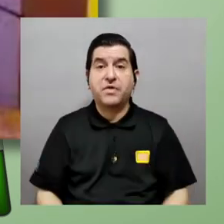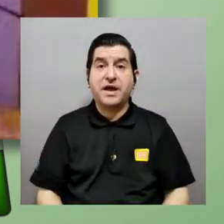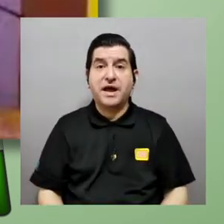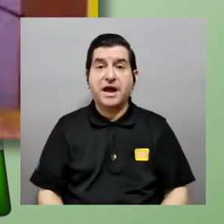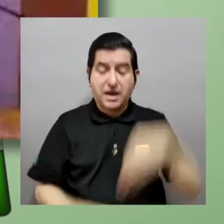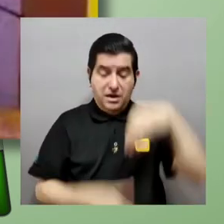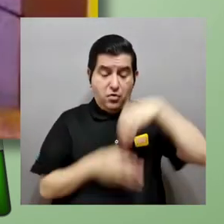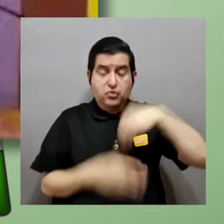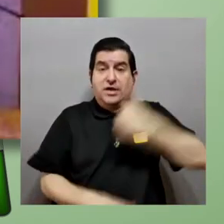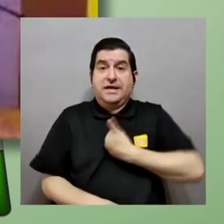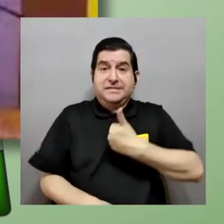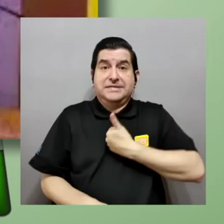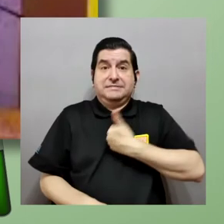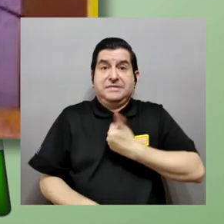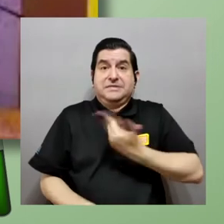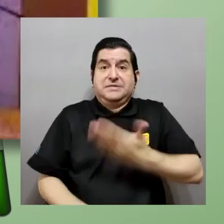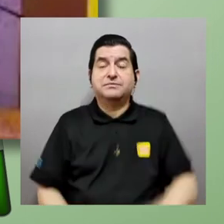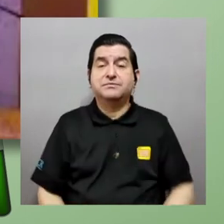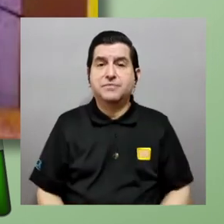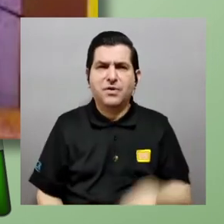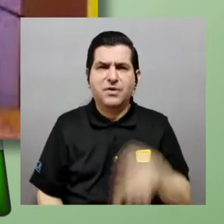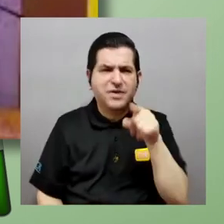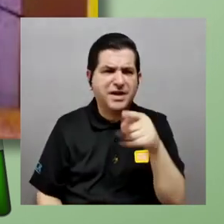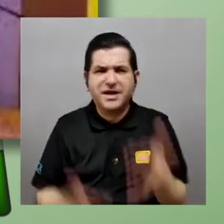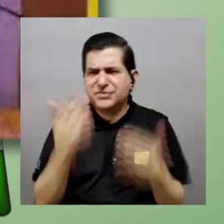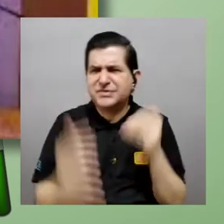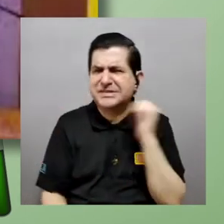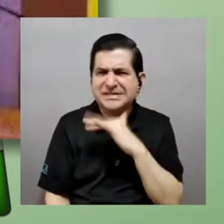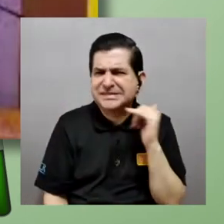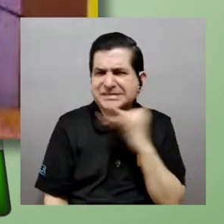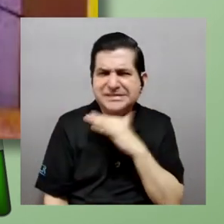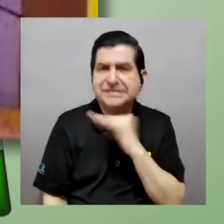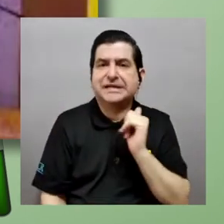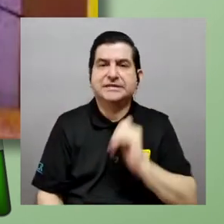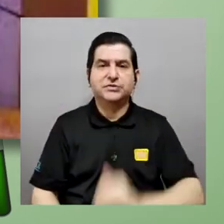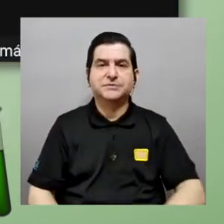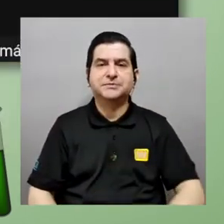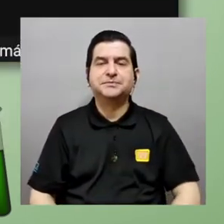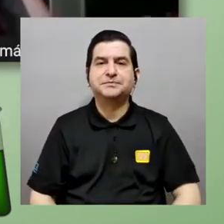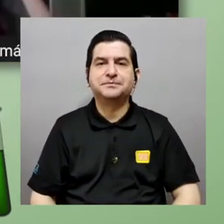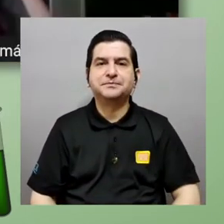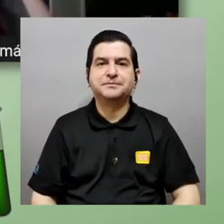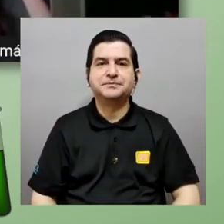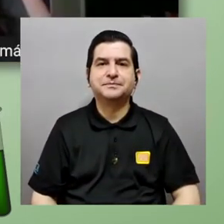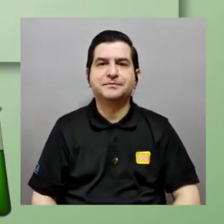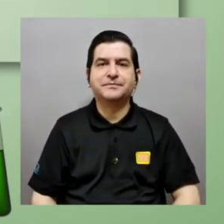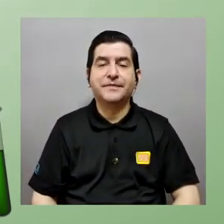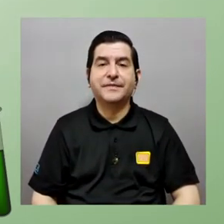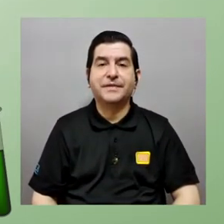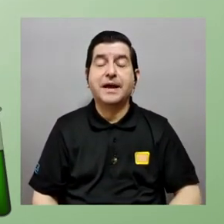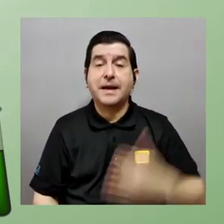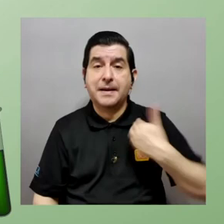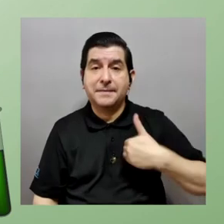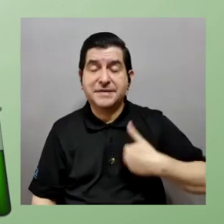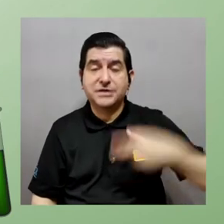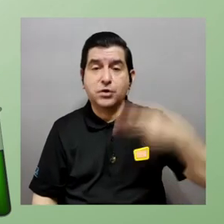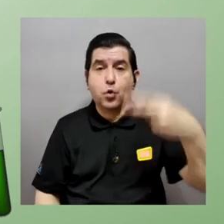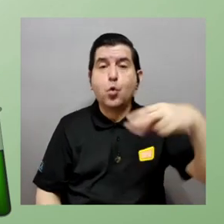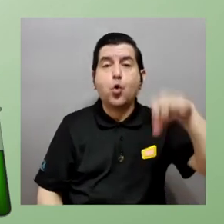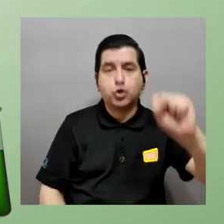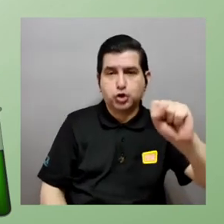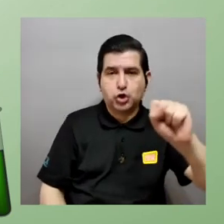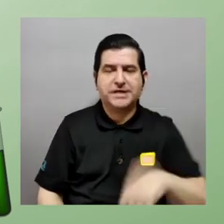podía auto contenerse verdad y nos sonaba un poquito raro este para don